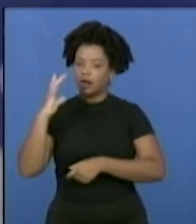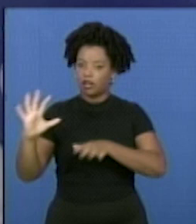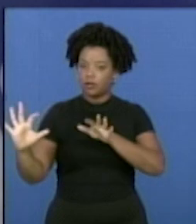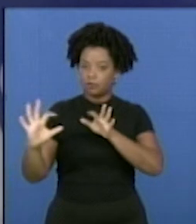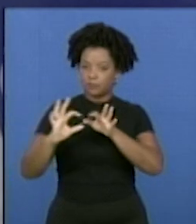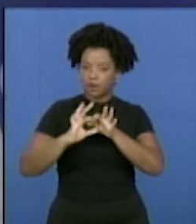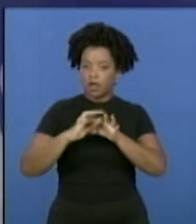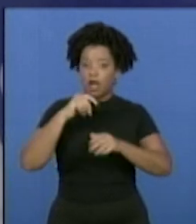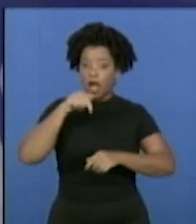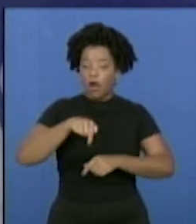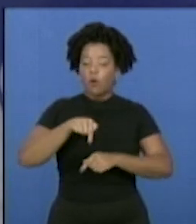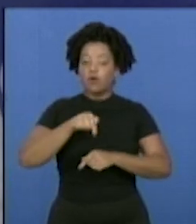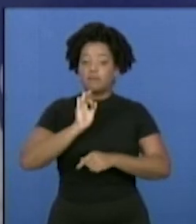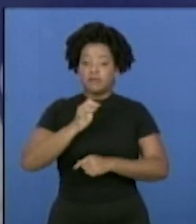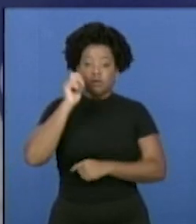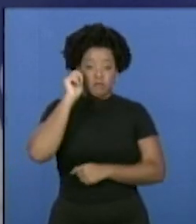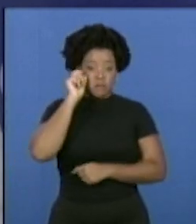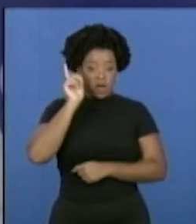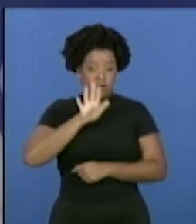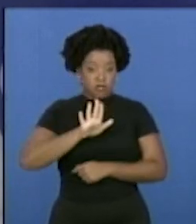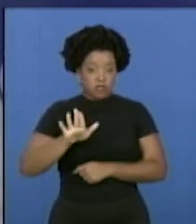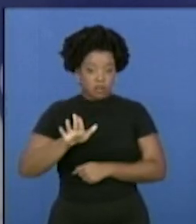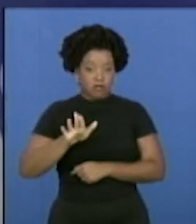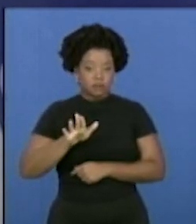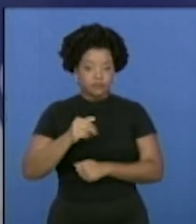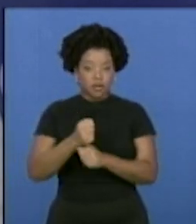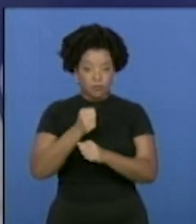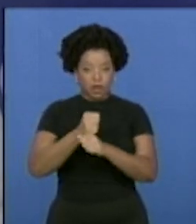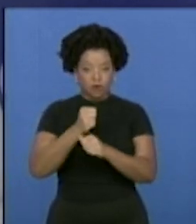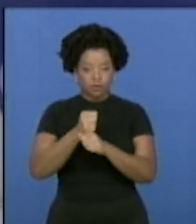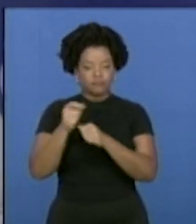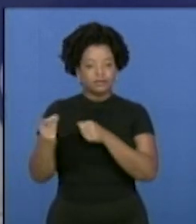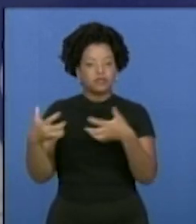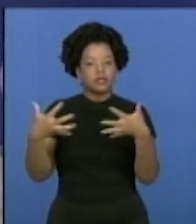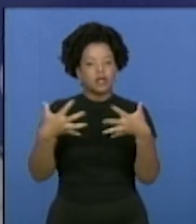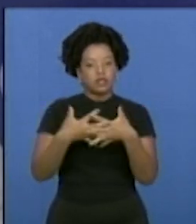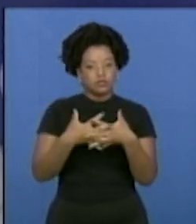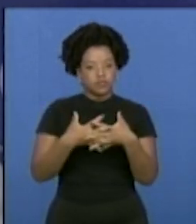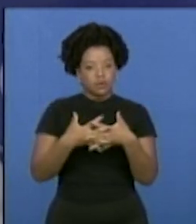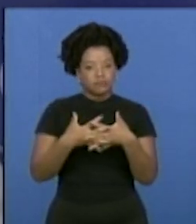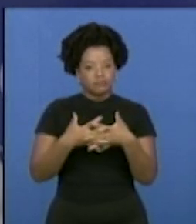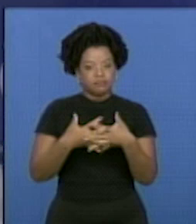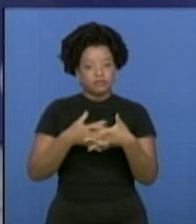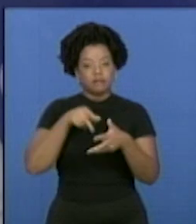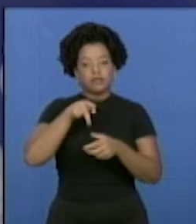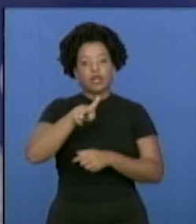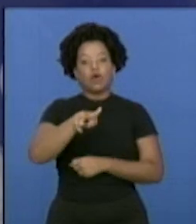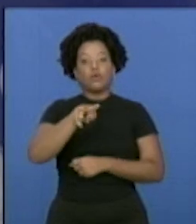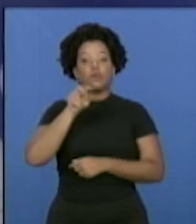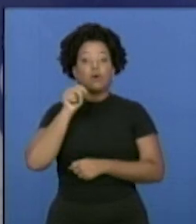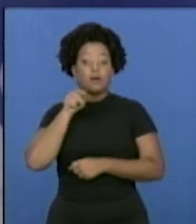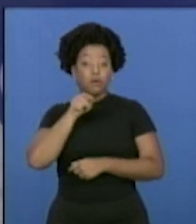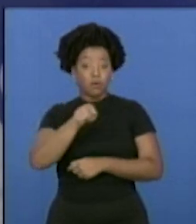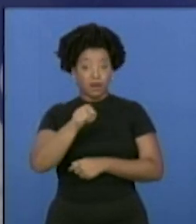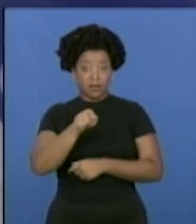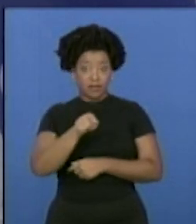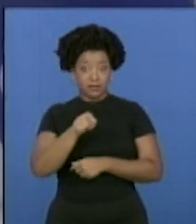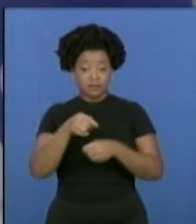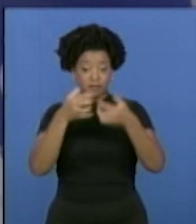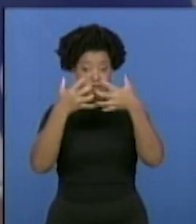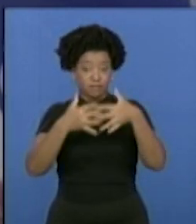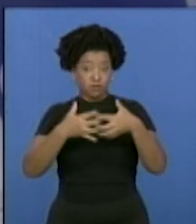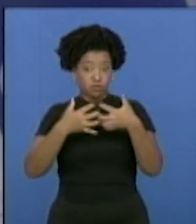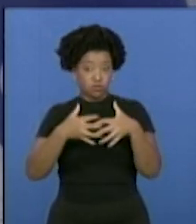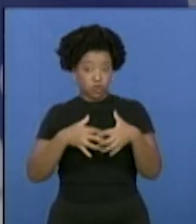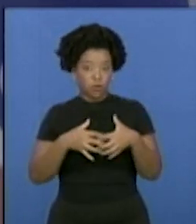experiencia y la actividad de comercio exterior se vinculan para sacar un nuevo producto que nos permita estar